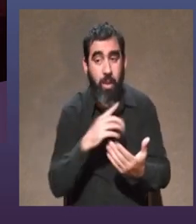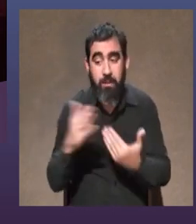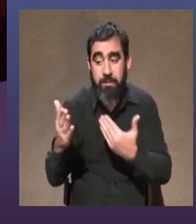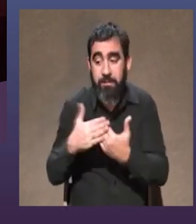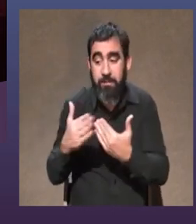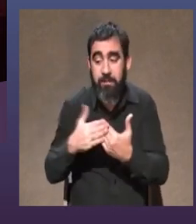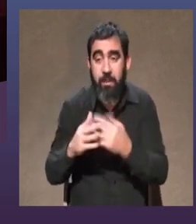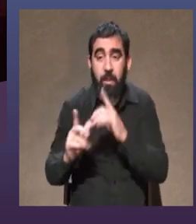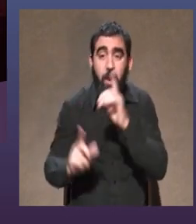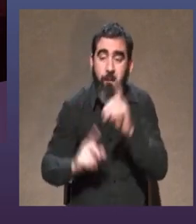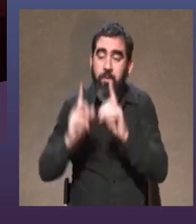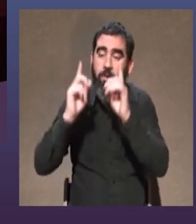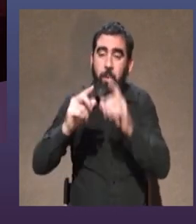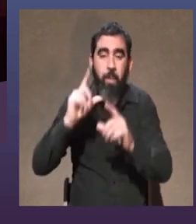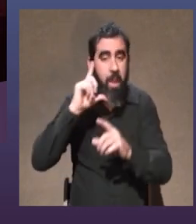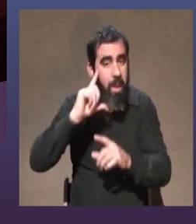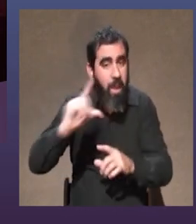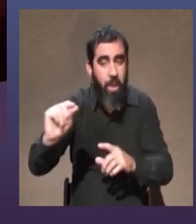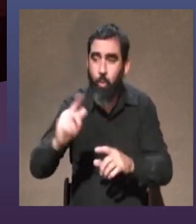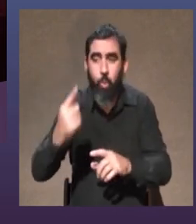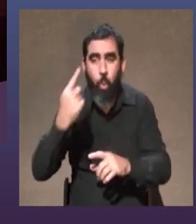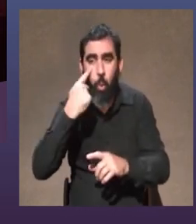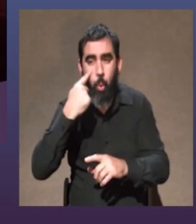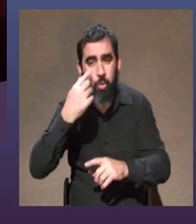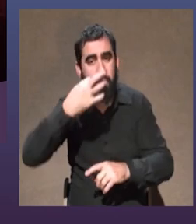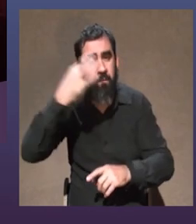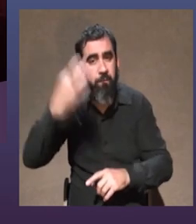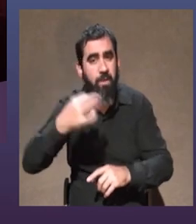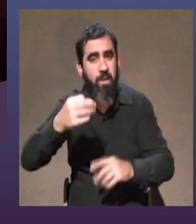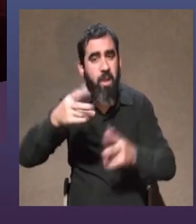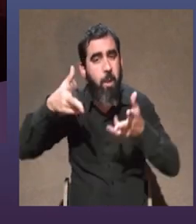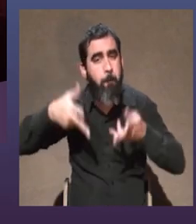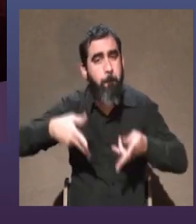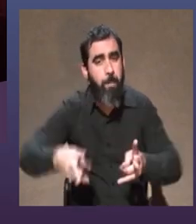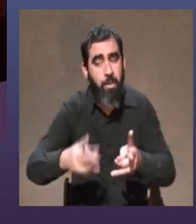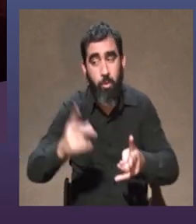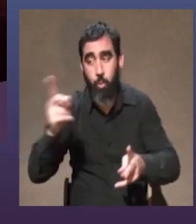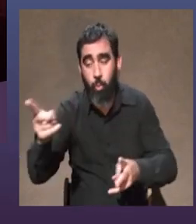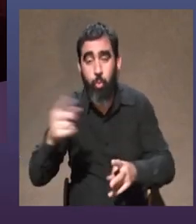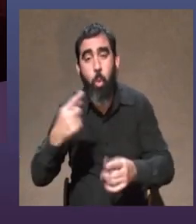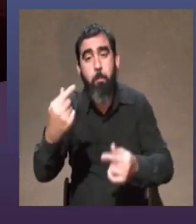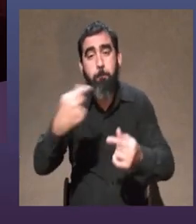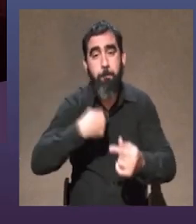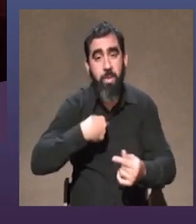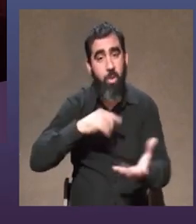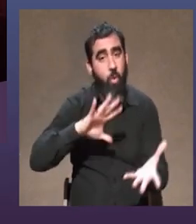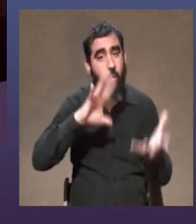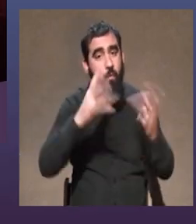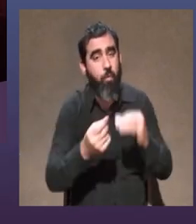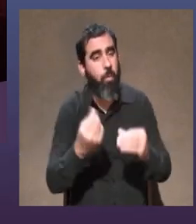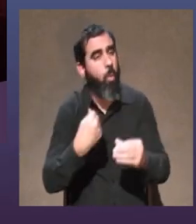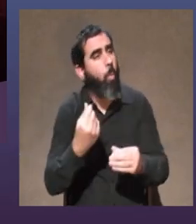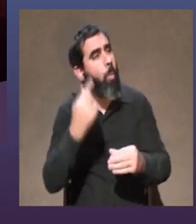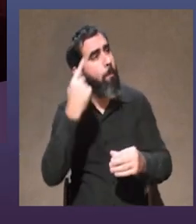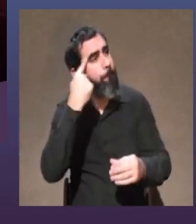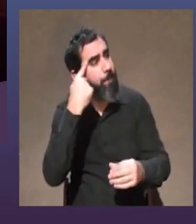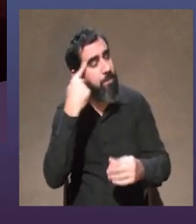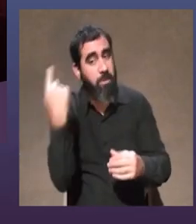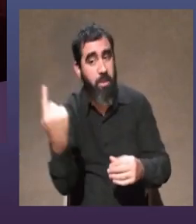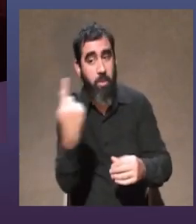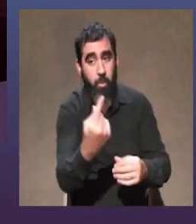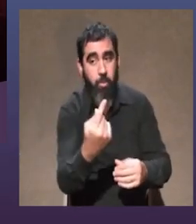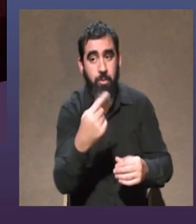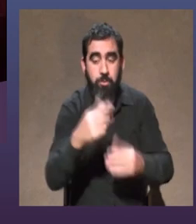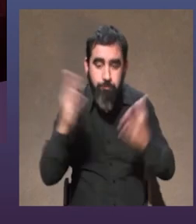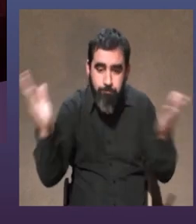estamos tan cerca y a veces tan lejos en eso de no conocer exactamente cuál es tu metodología o la mía o la tuya o tu pensamiento y eso